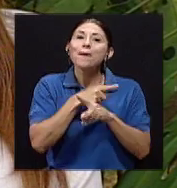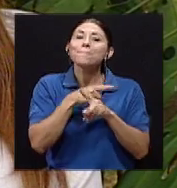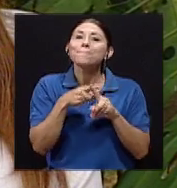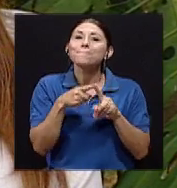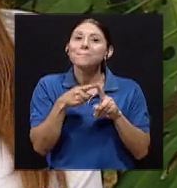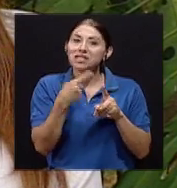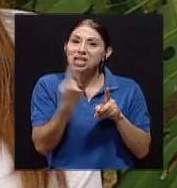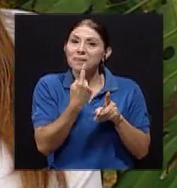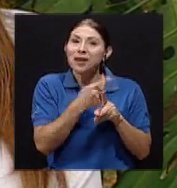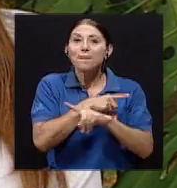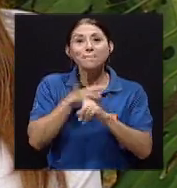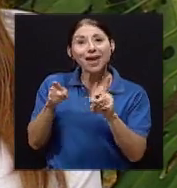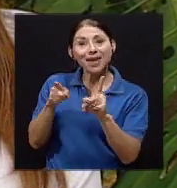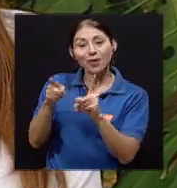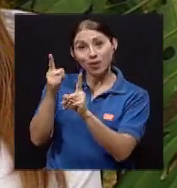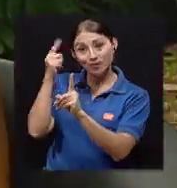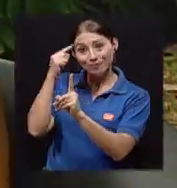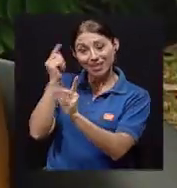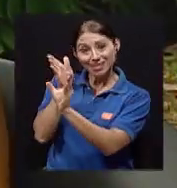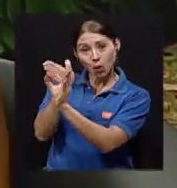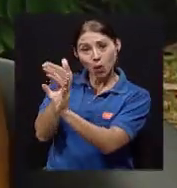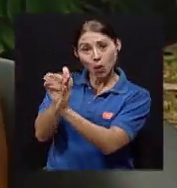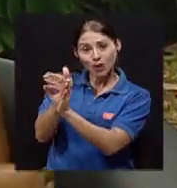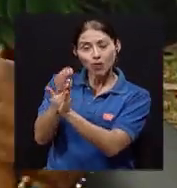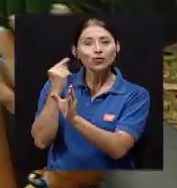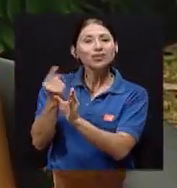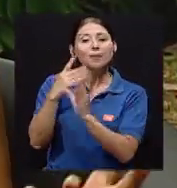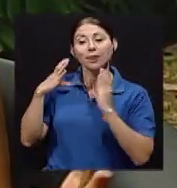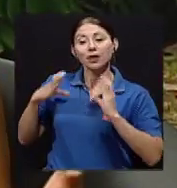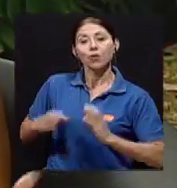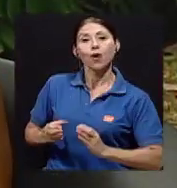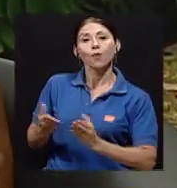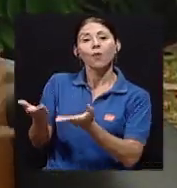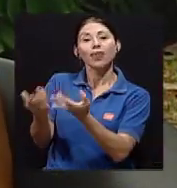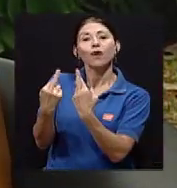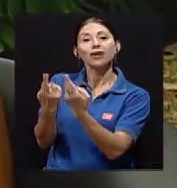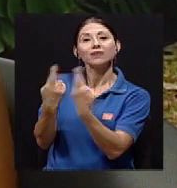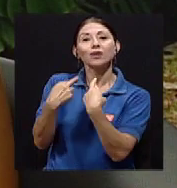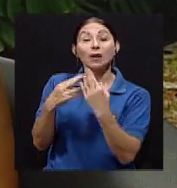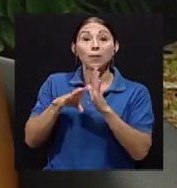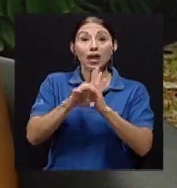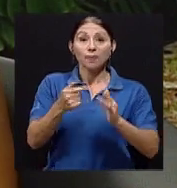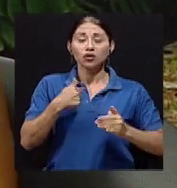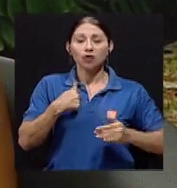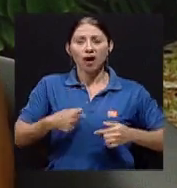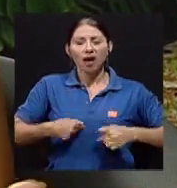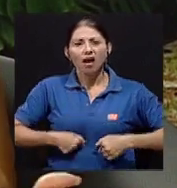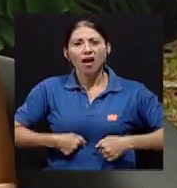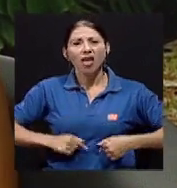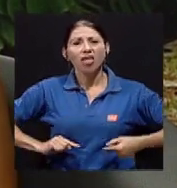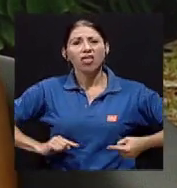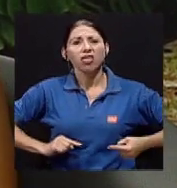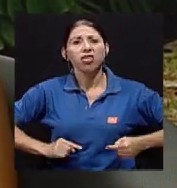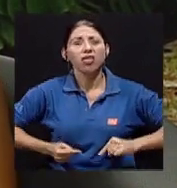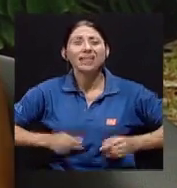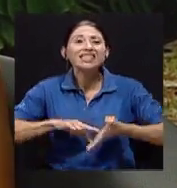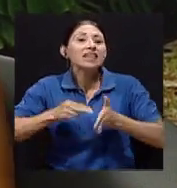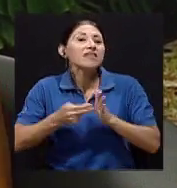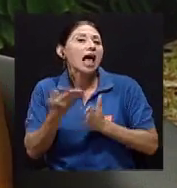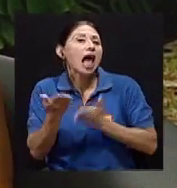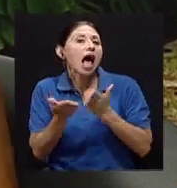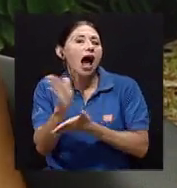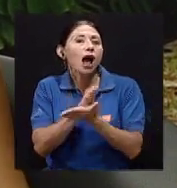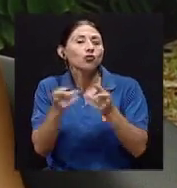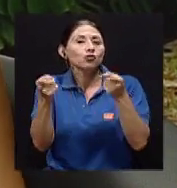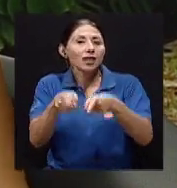va a dar una respuesta fisiológica a algo, entonces si a me da una gastritis, hay algo ahí que está sucediendo, verdad, a veces